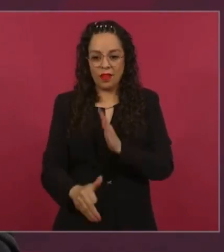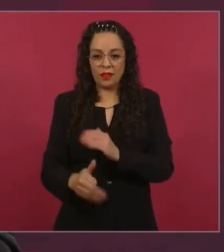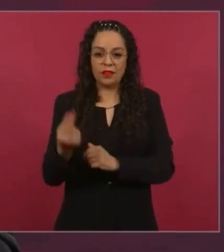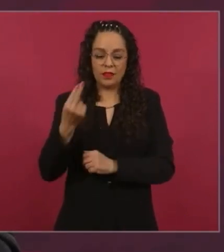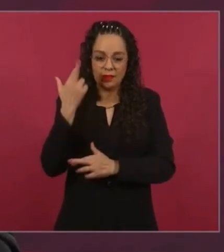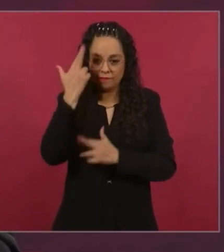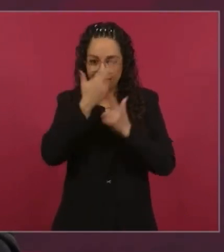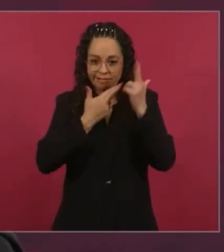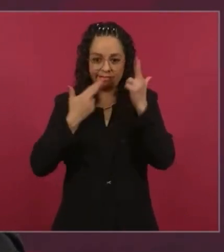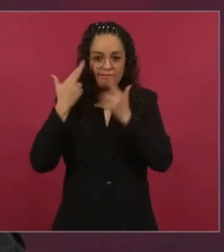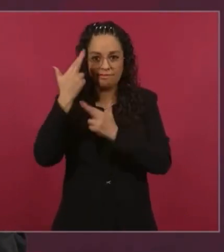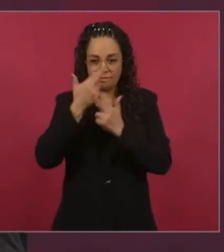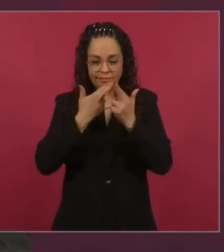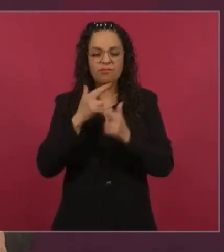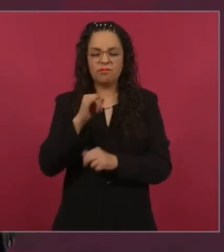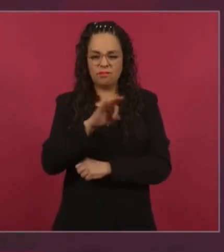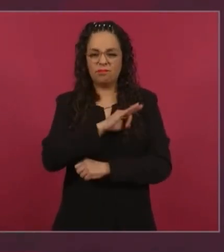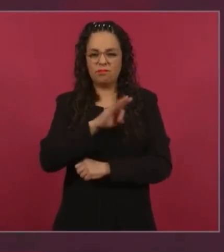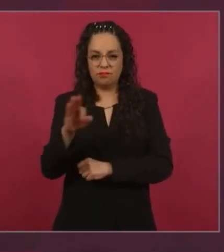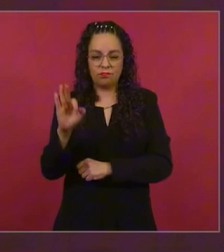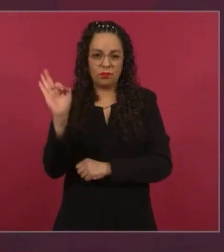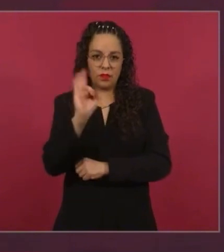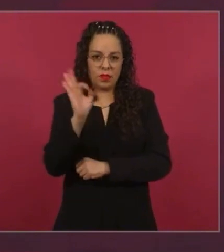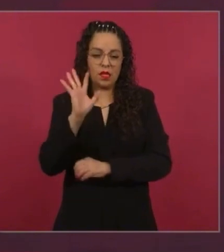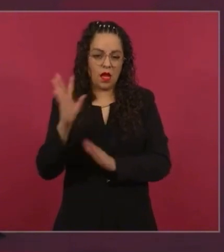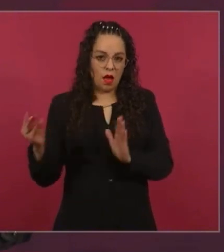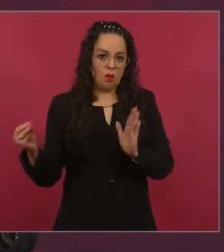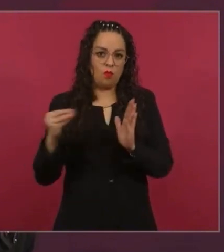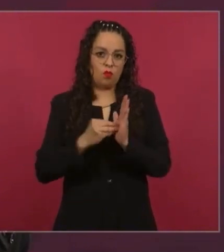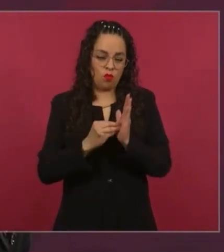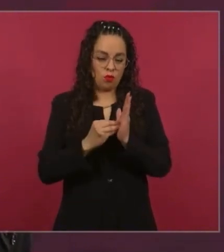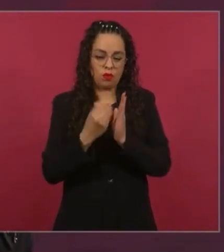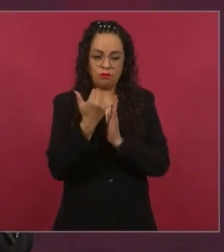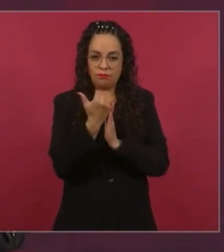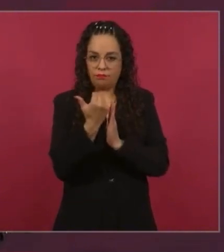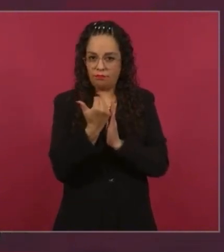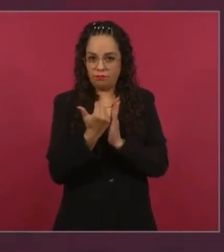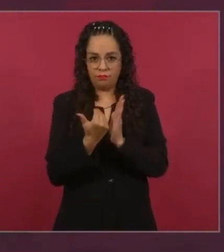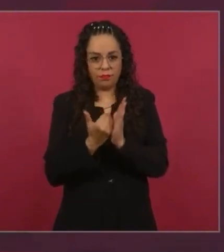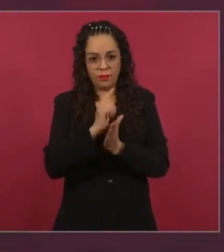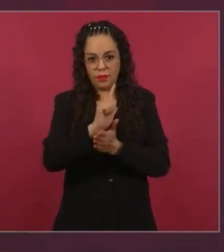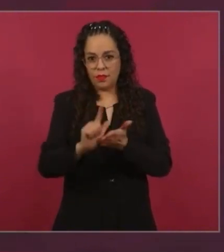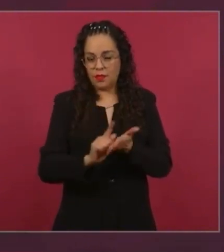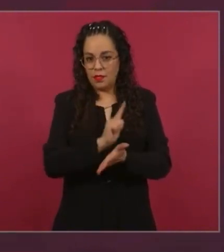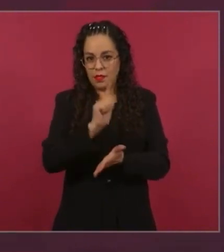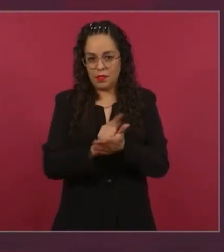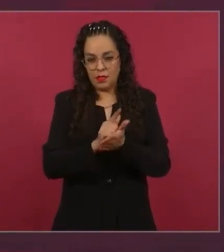Y hacia adelante hay que estar